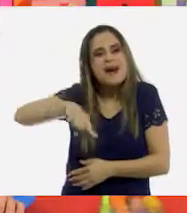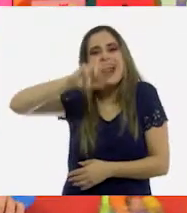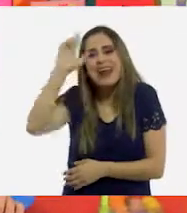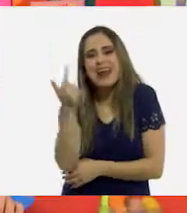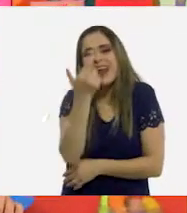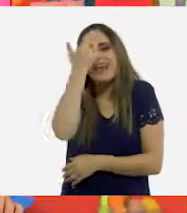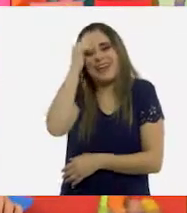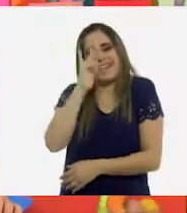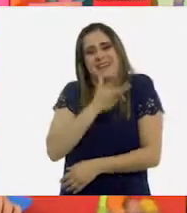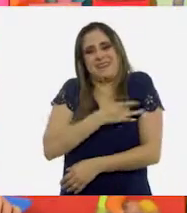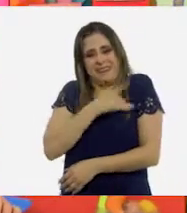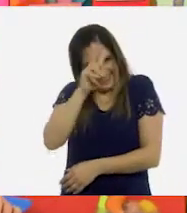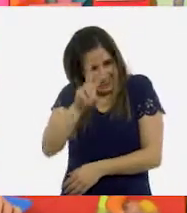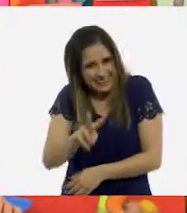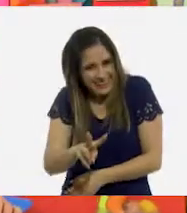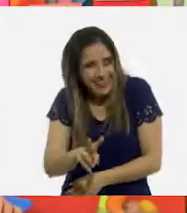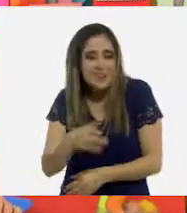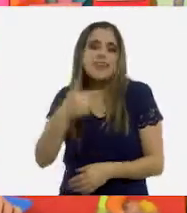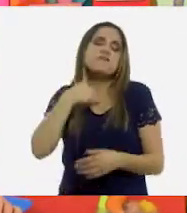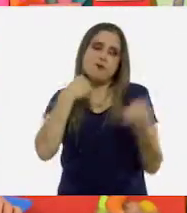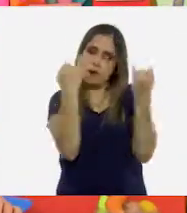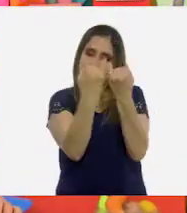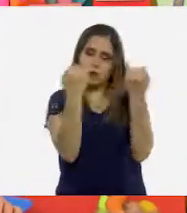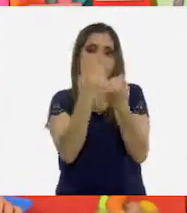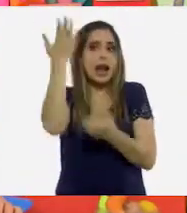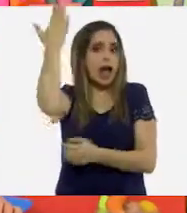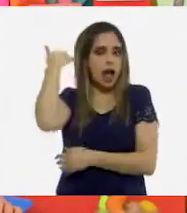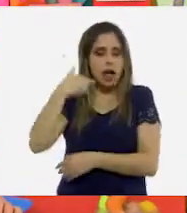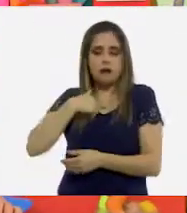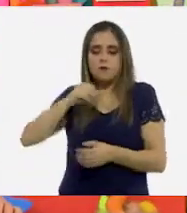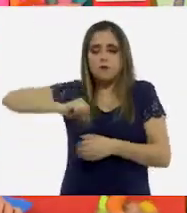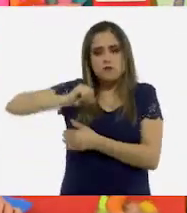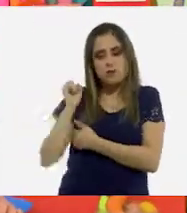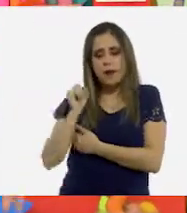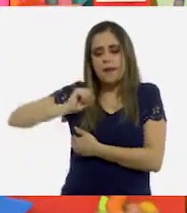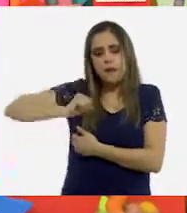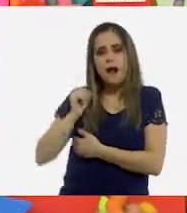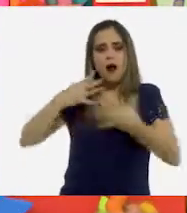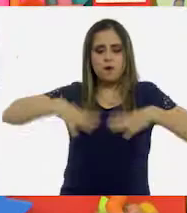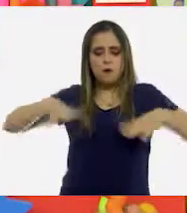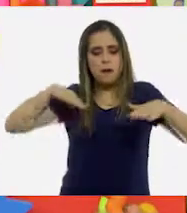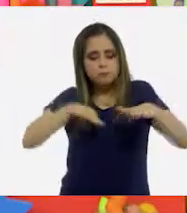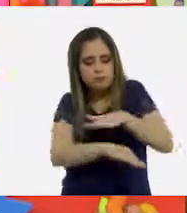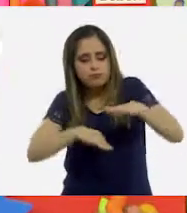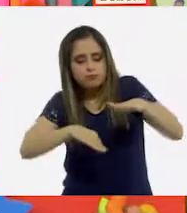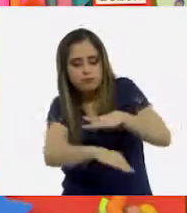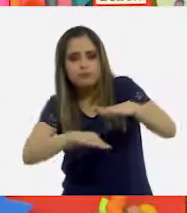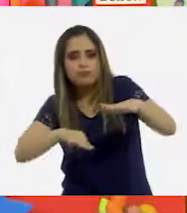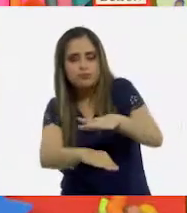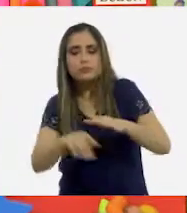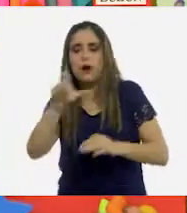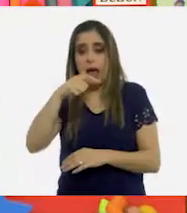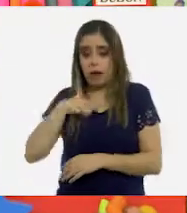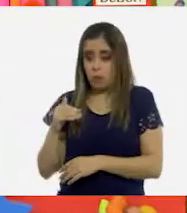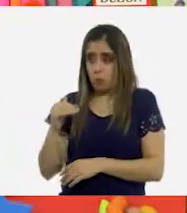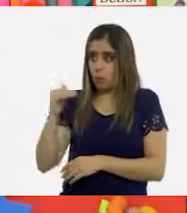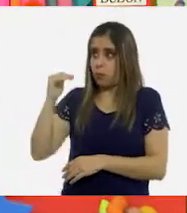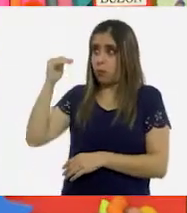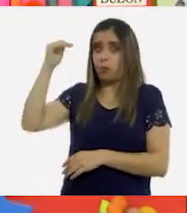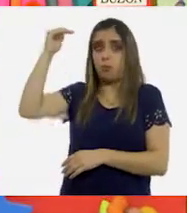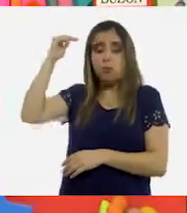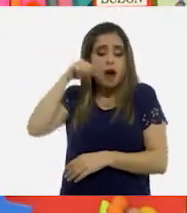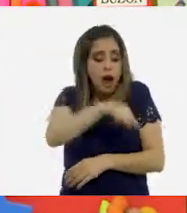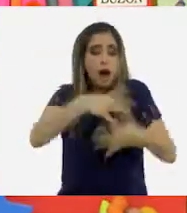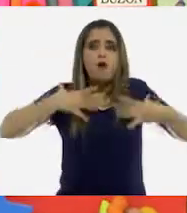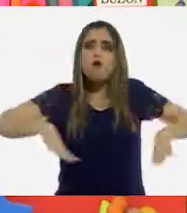mamelucos. Y ya cuando fui poco a poco creciendo, me gustaba mucho hacer disfraces con mi propia ropa